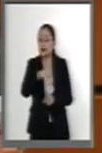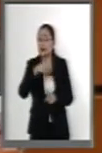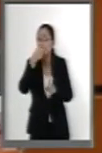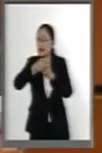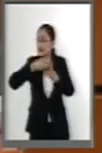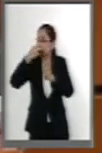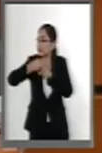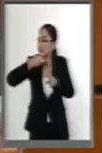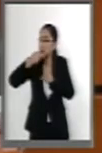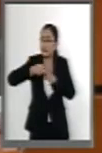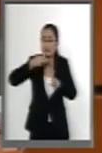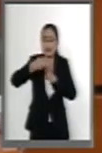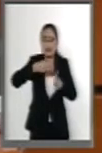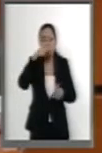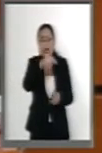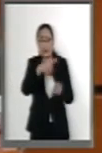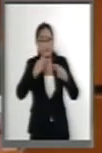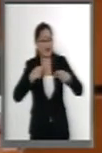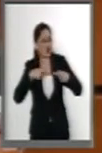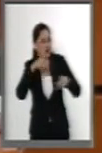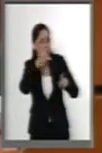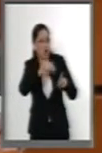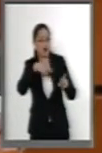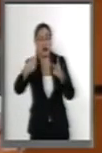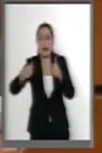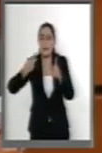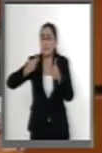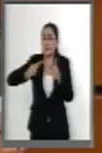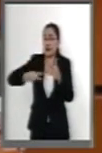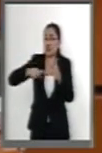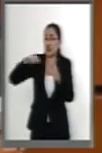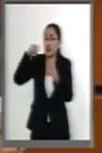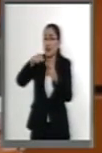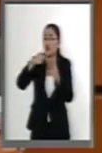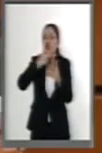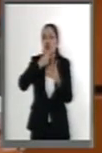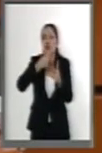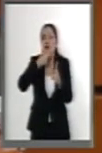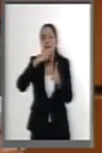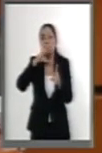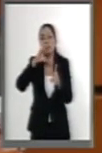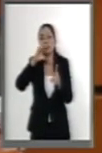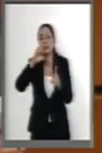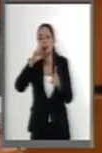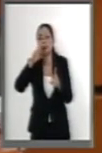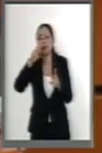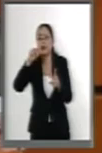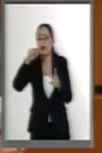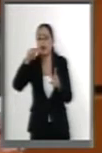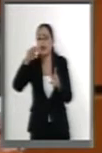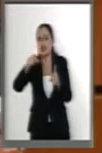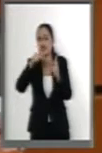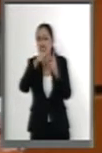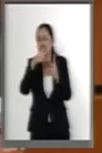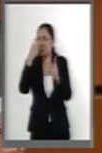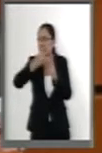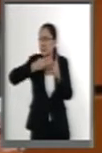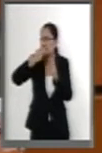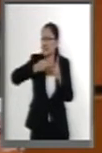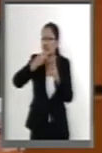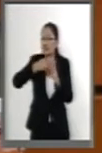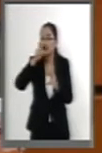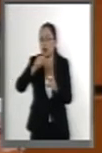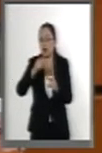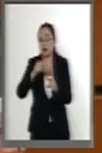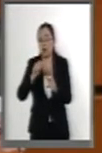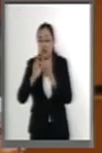Arely, ni tampoco ir en contra de la persona de Cervantes, sino el tipo de